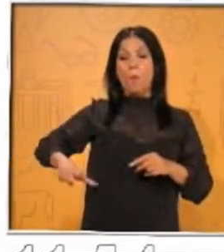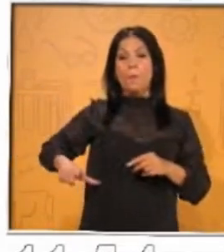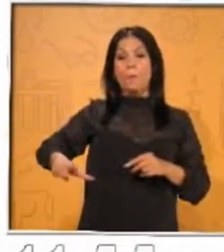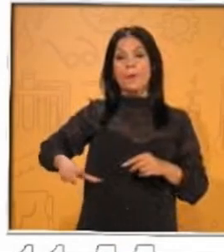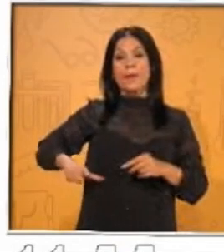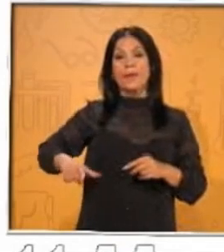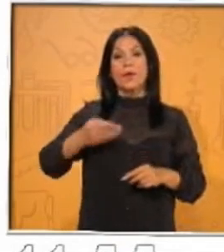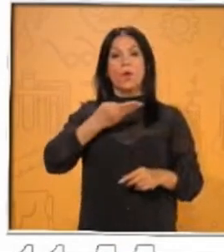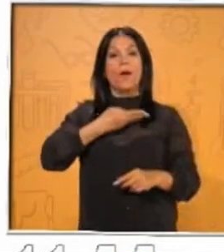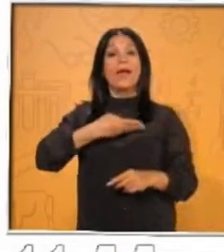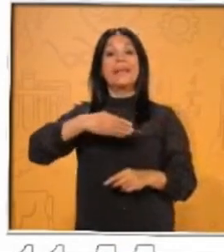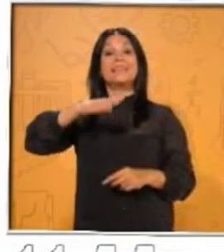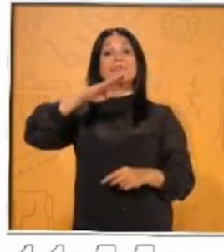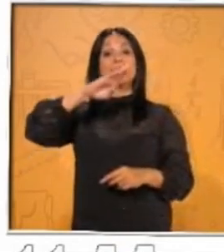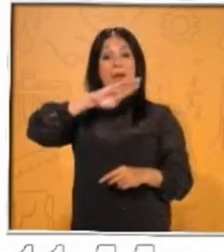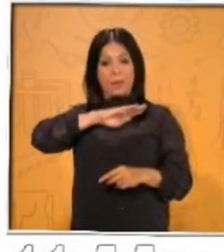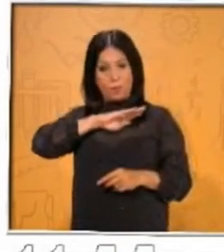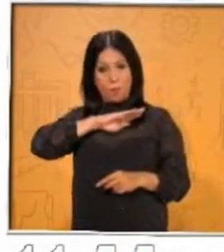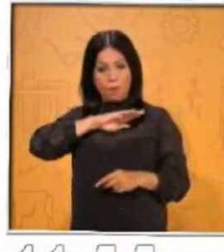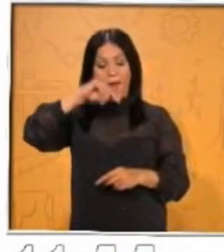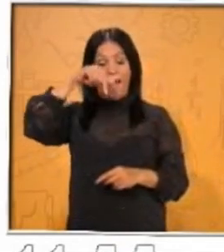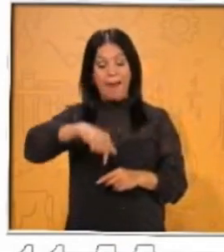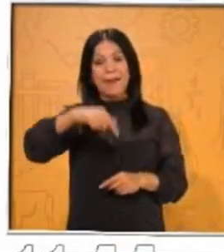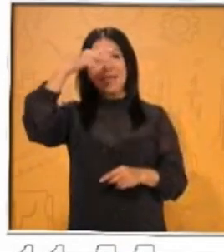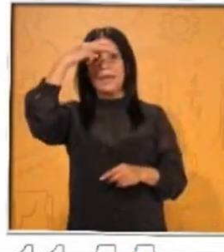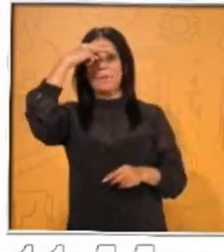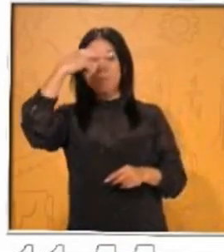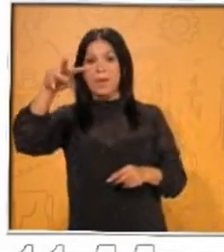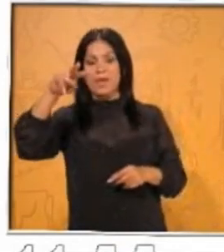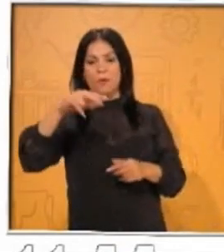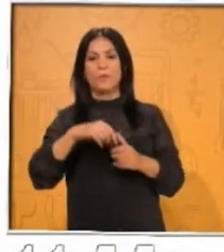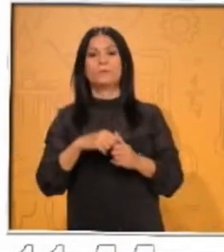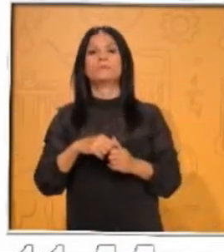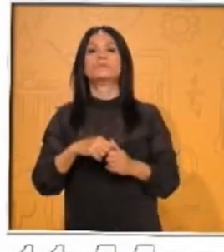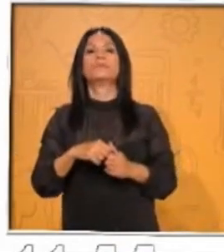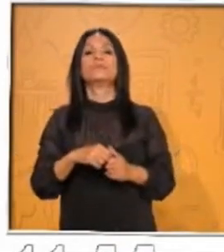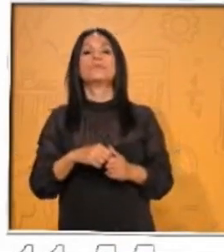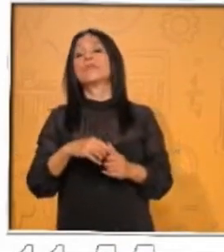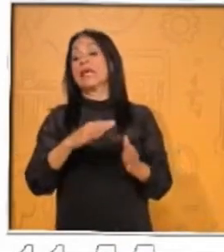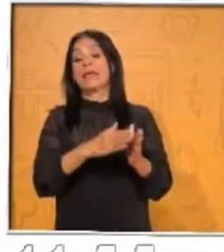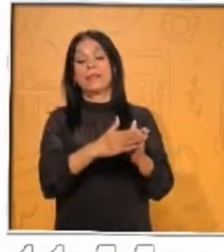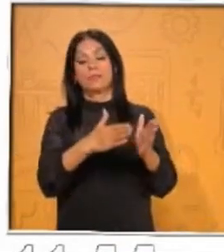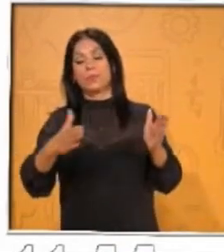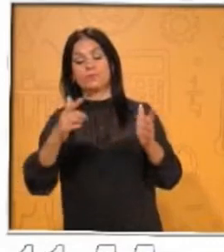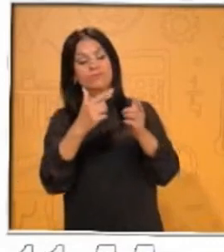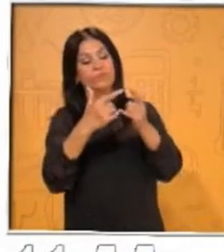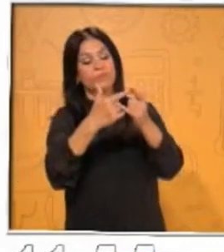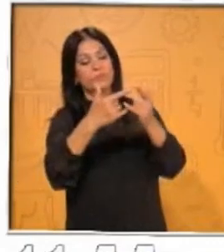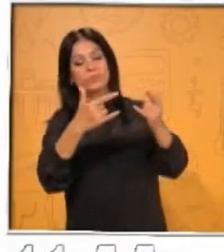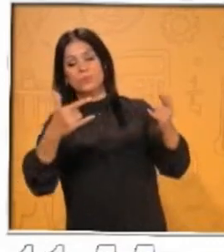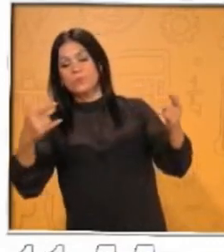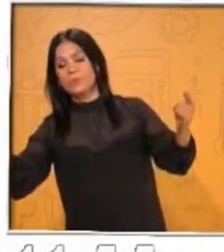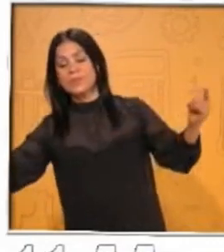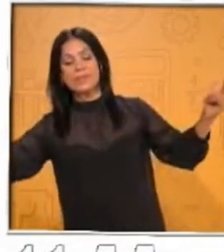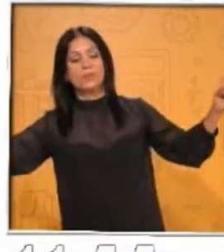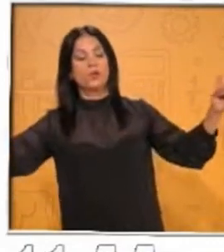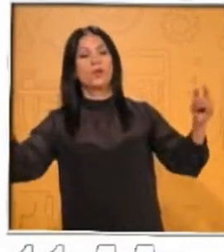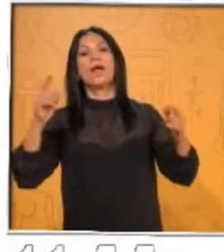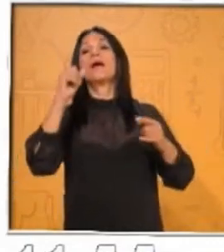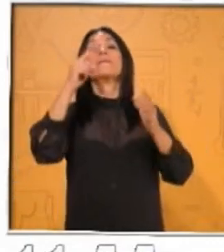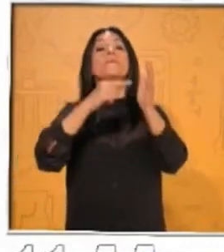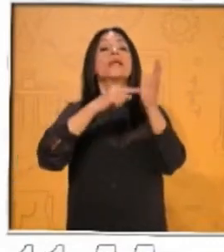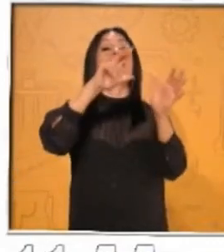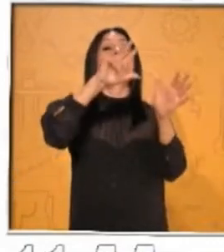nuestro territorio, porque acuérdense que había un Virrey. En 1596, ¿qué se fundó? La